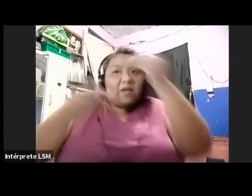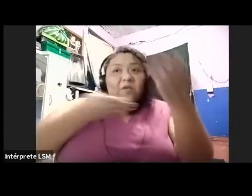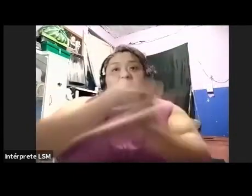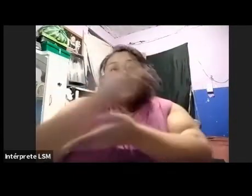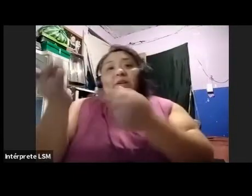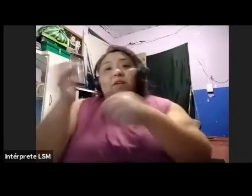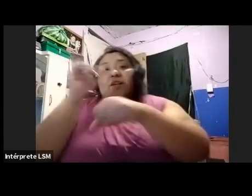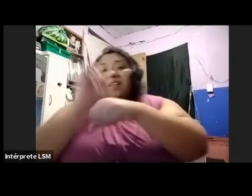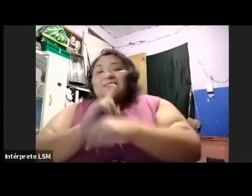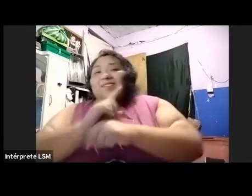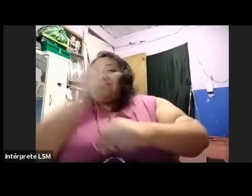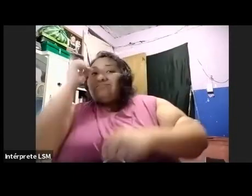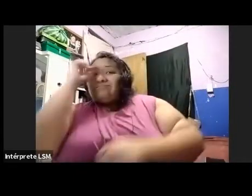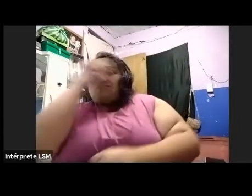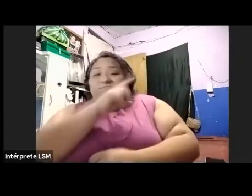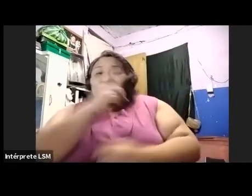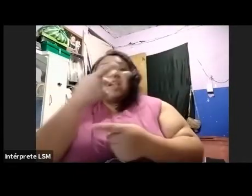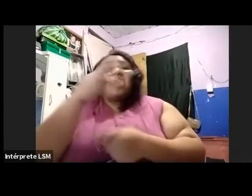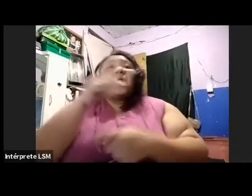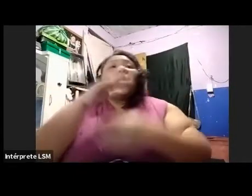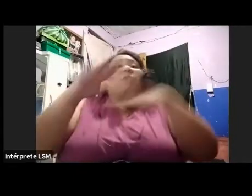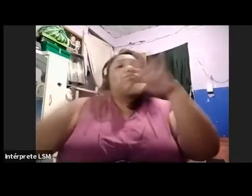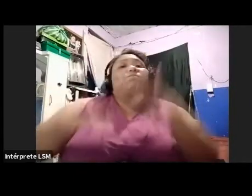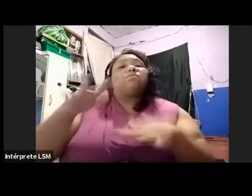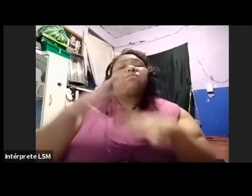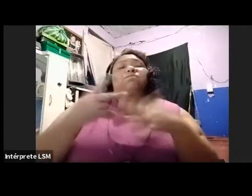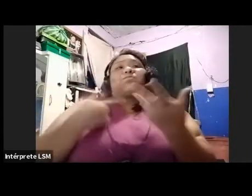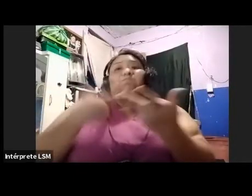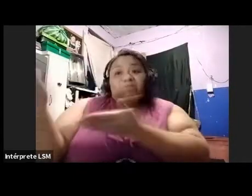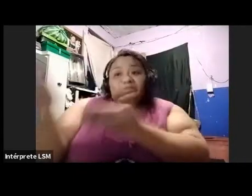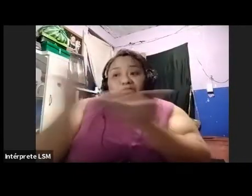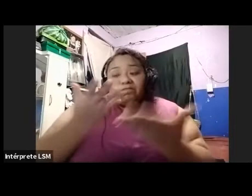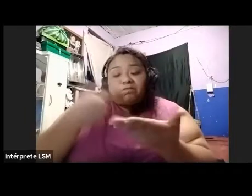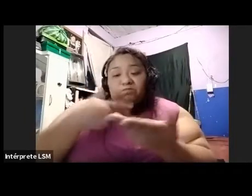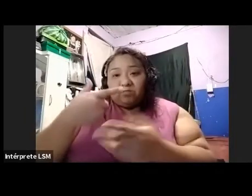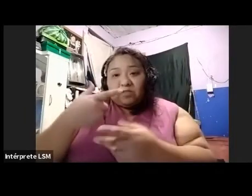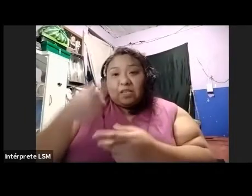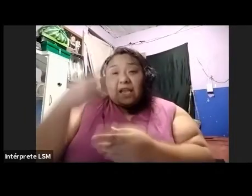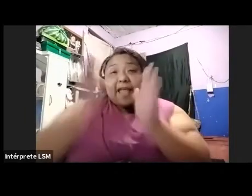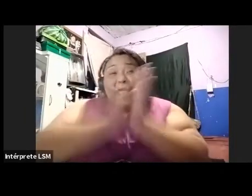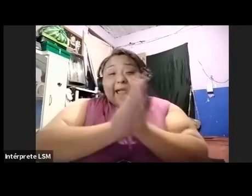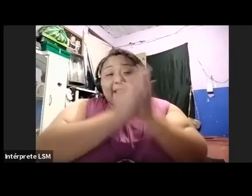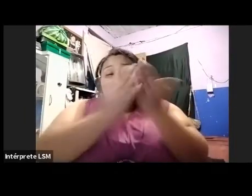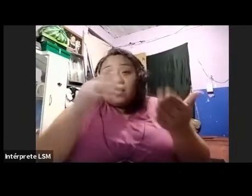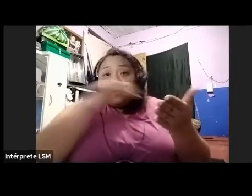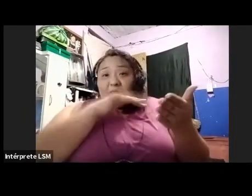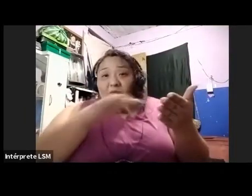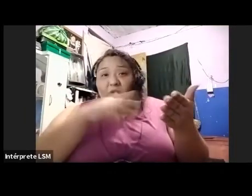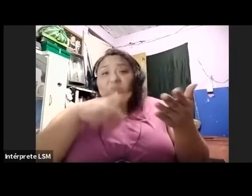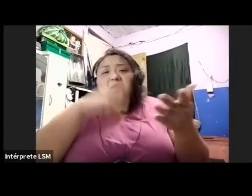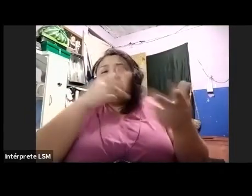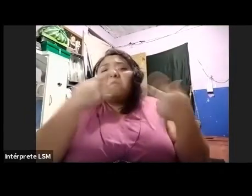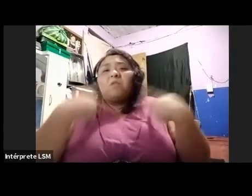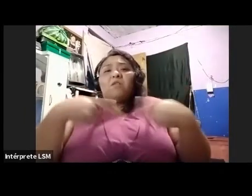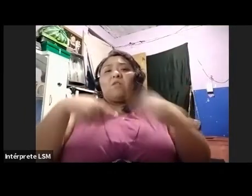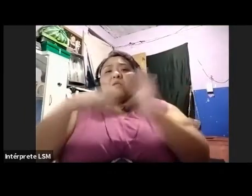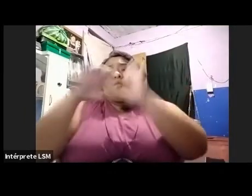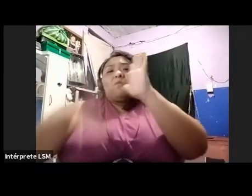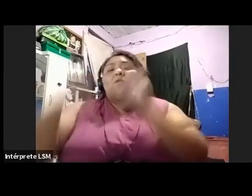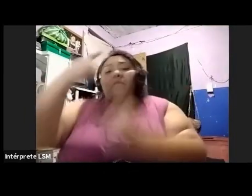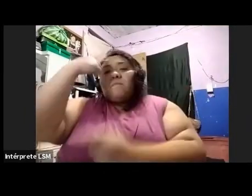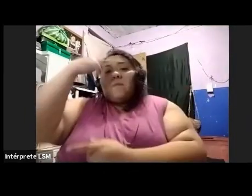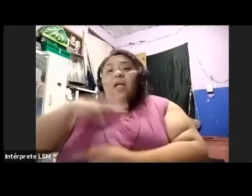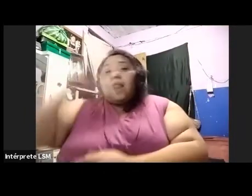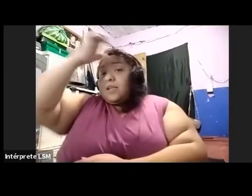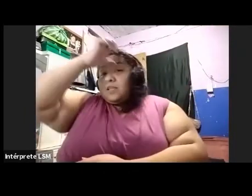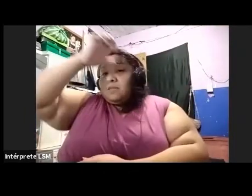presentes. El libro es un recurso, una persona y un ejemplo de que las experiencias más significativas de